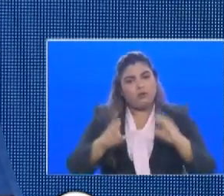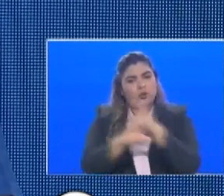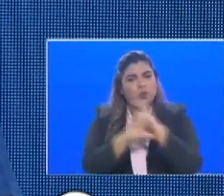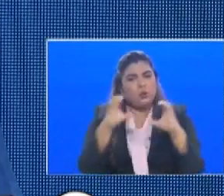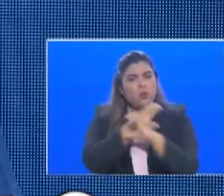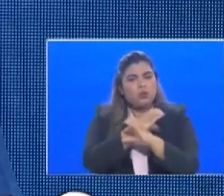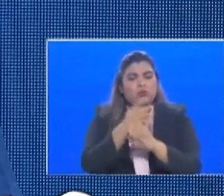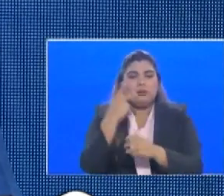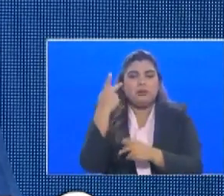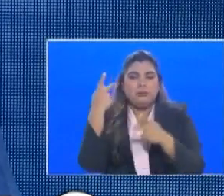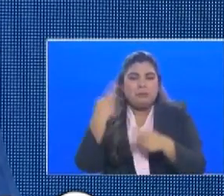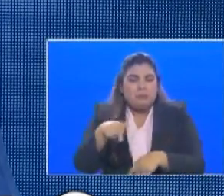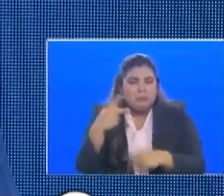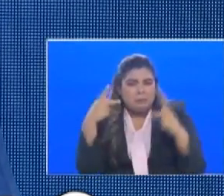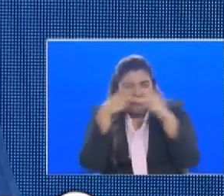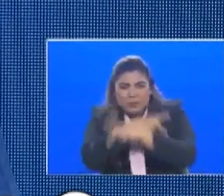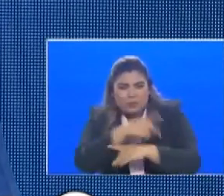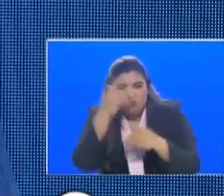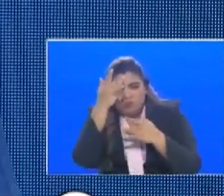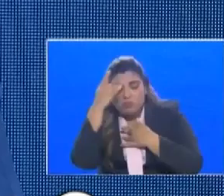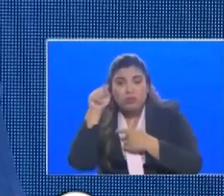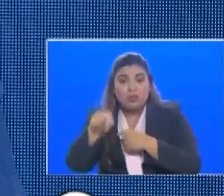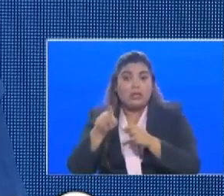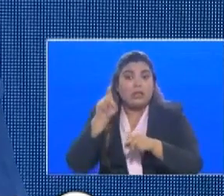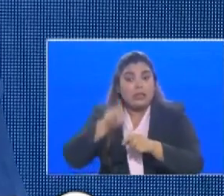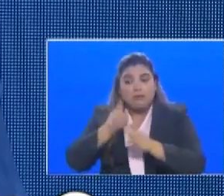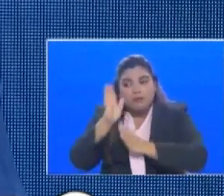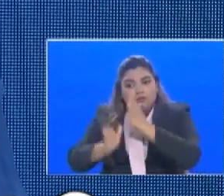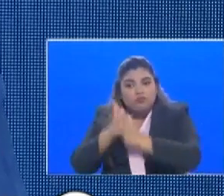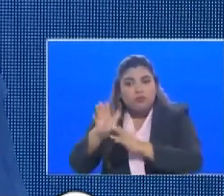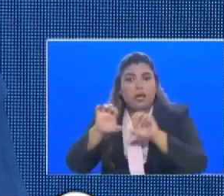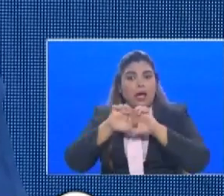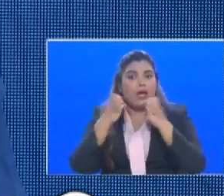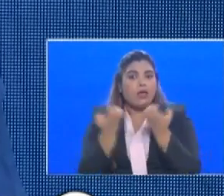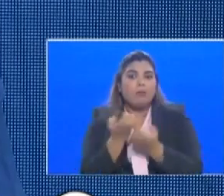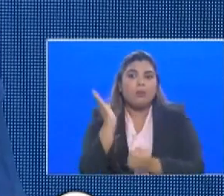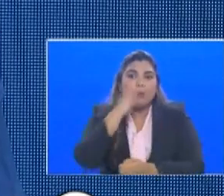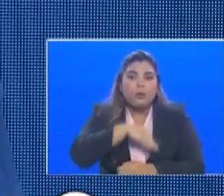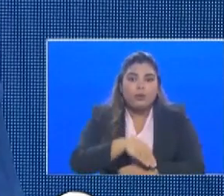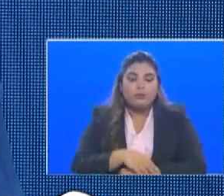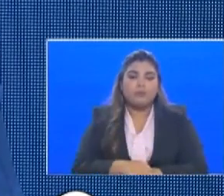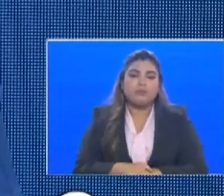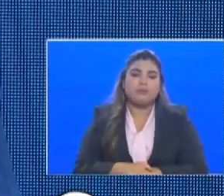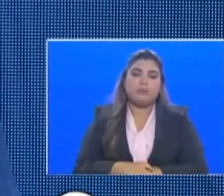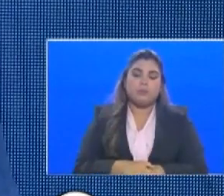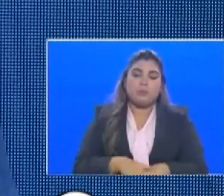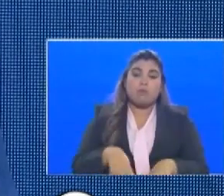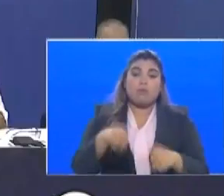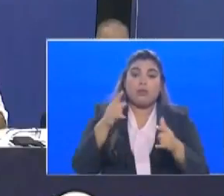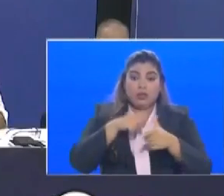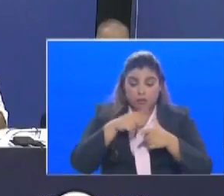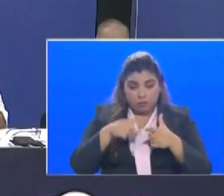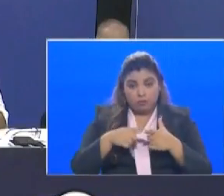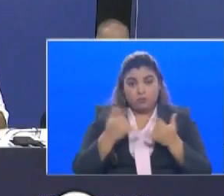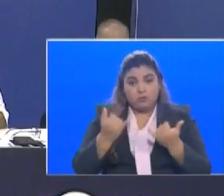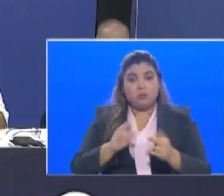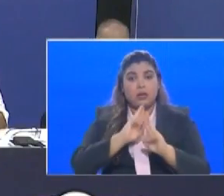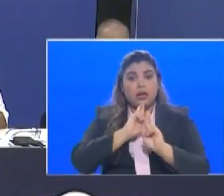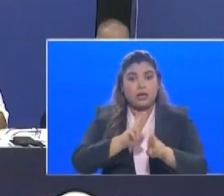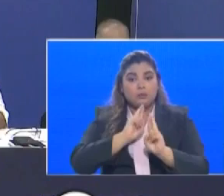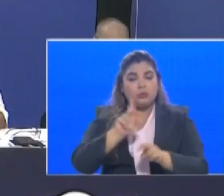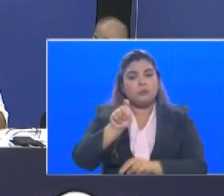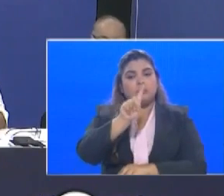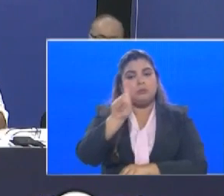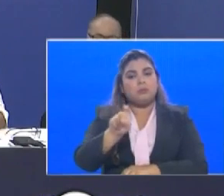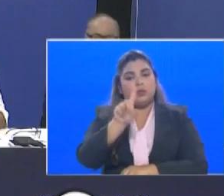reconocer las cosas buenas que también ocurren en este hospital por el otro lado Ari estamos en condiciones de responder a las preguntas que